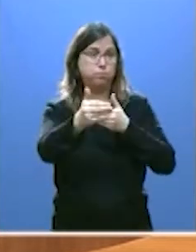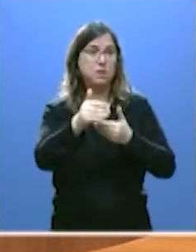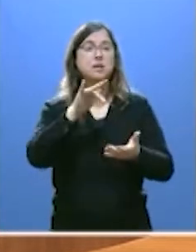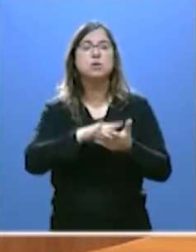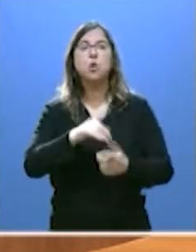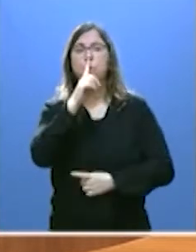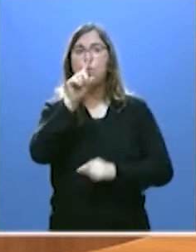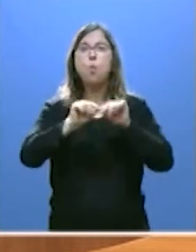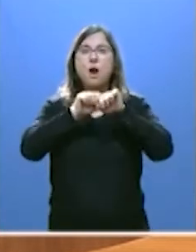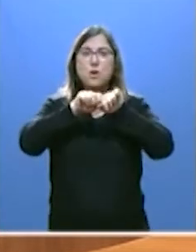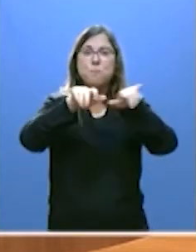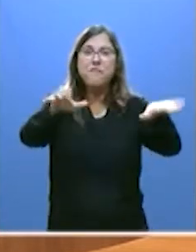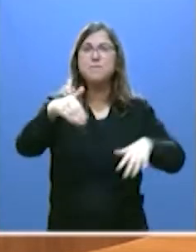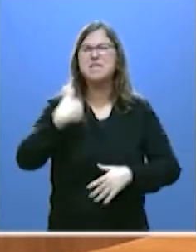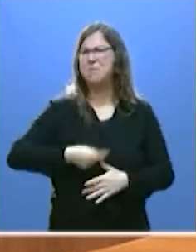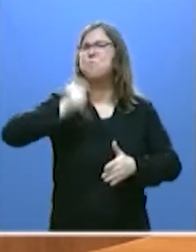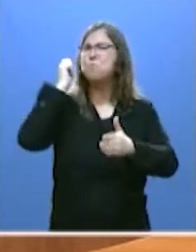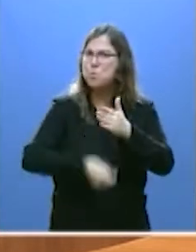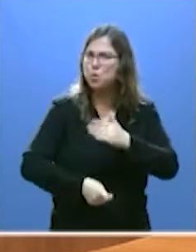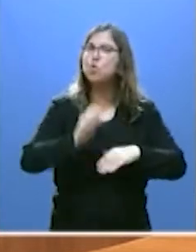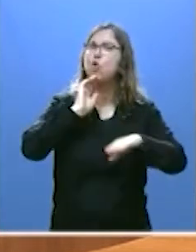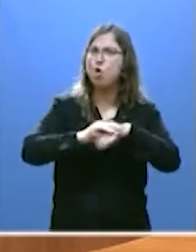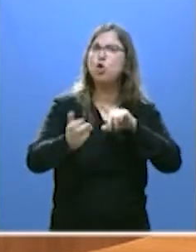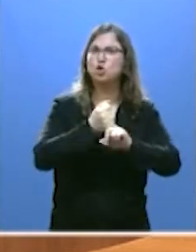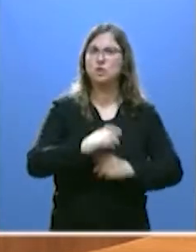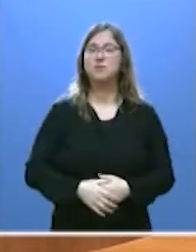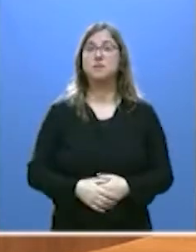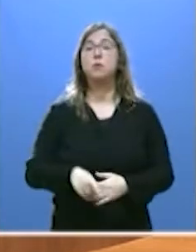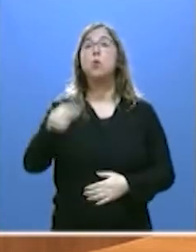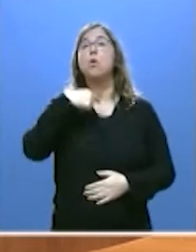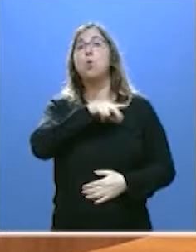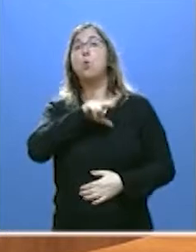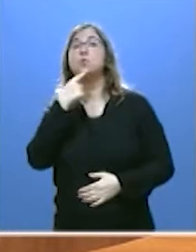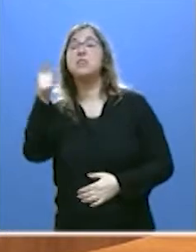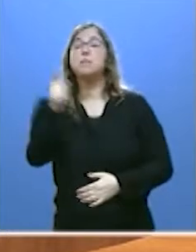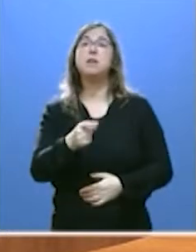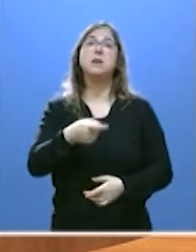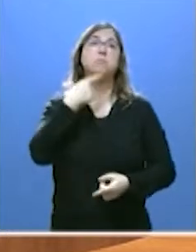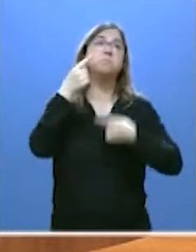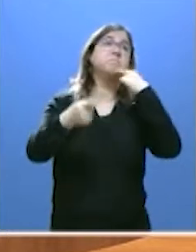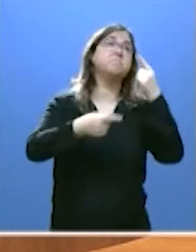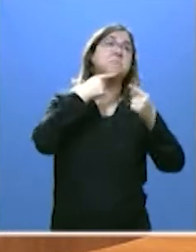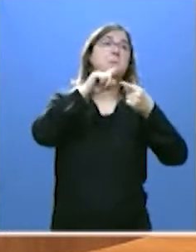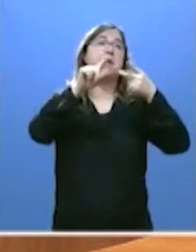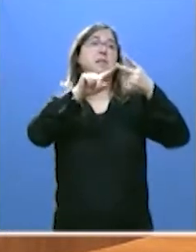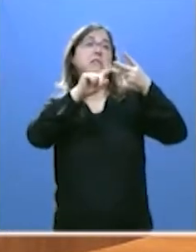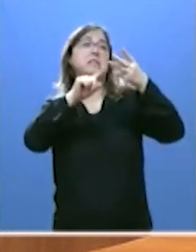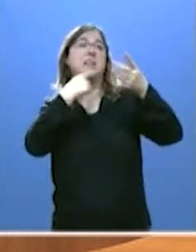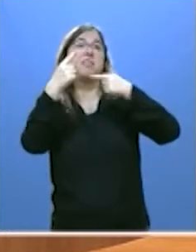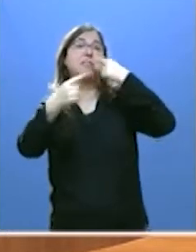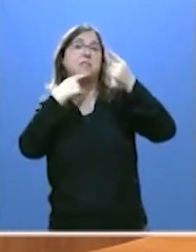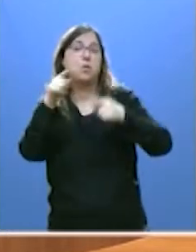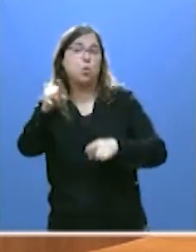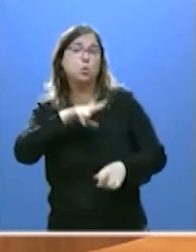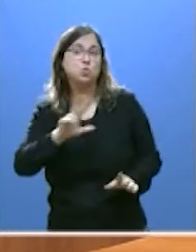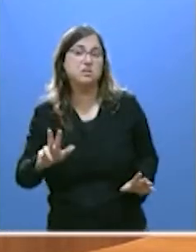un año de pandemia tan dura. Y usted ha venido aquí a hacer propuestas, ha enumerado una serie